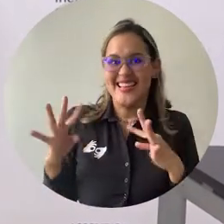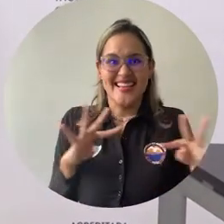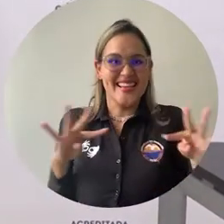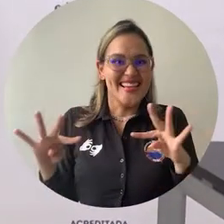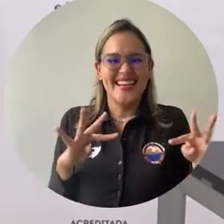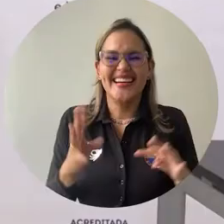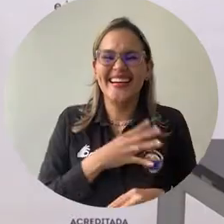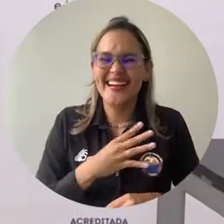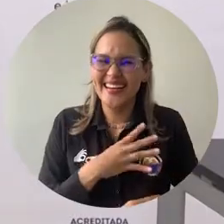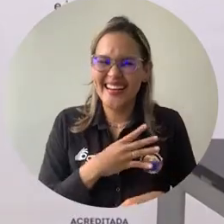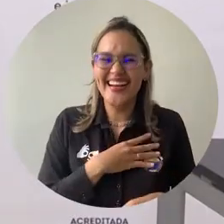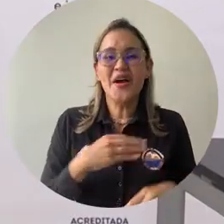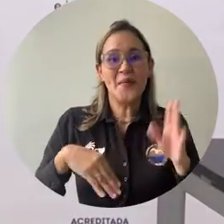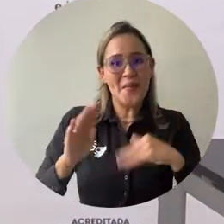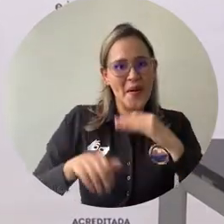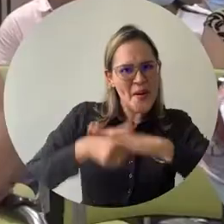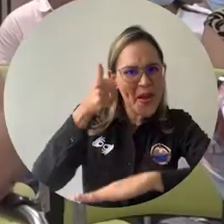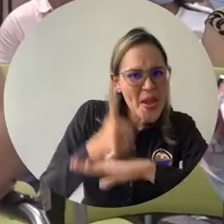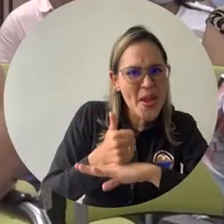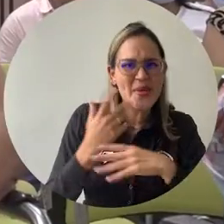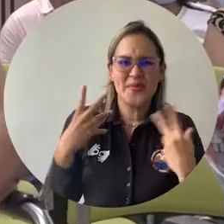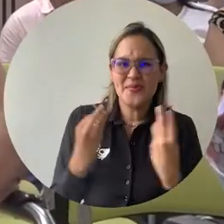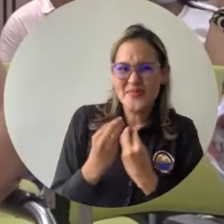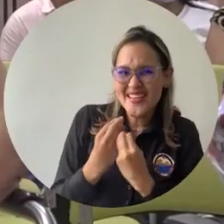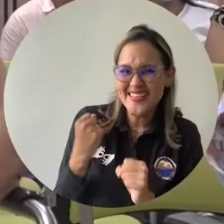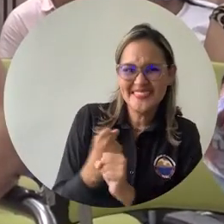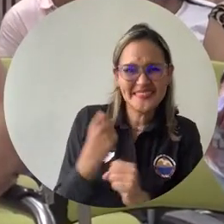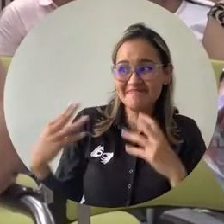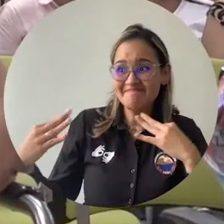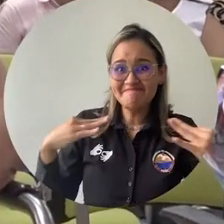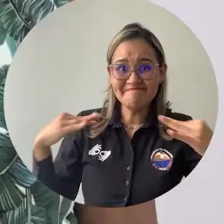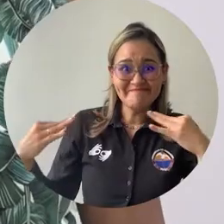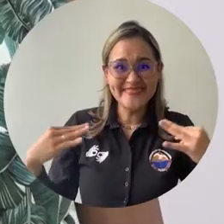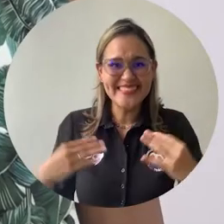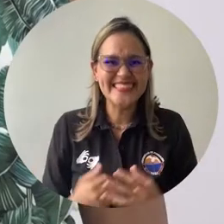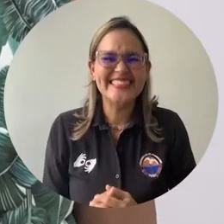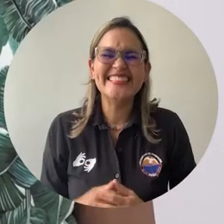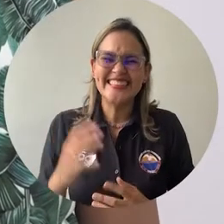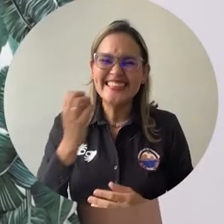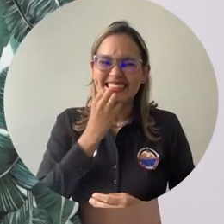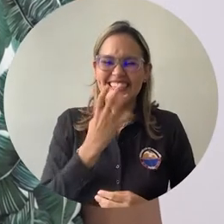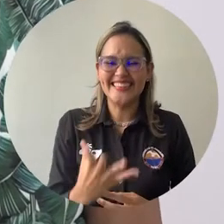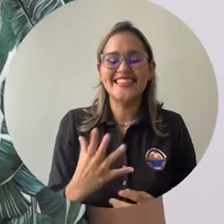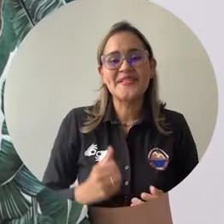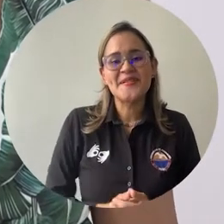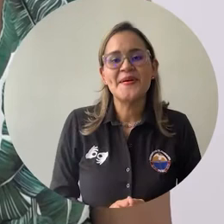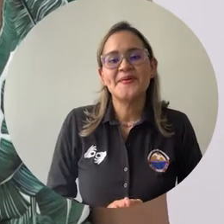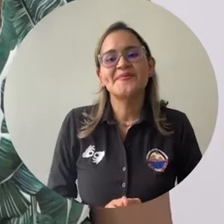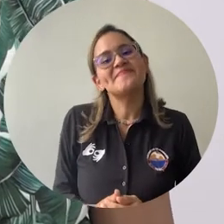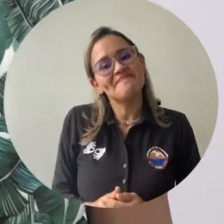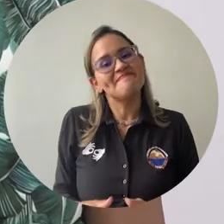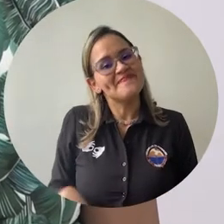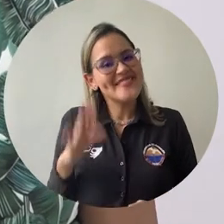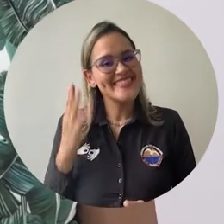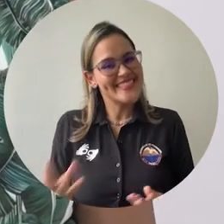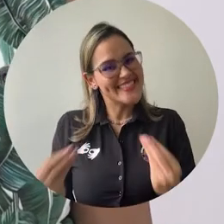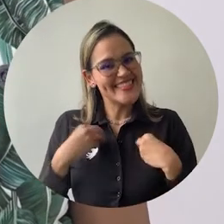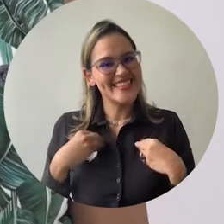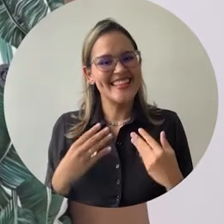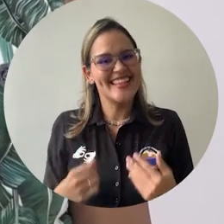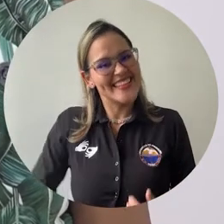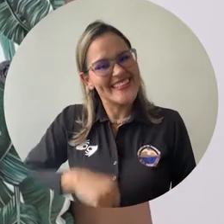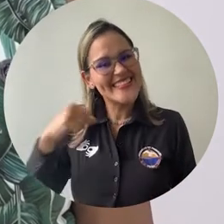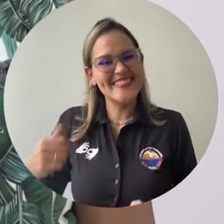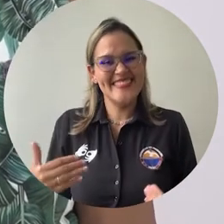ver las expresiones de mis compañeros de trabajo, de mis jefes de hace muchos años. Estaba preparada, digamos, pero que me